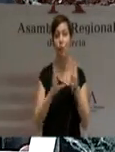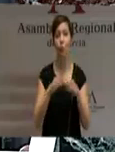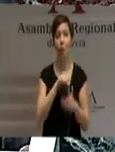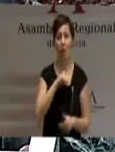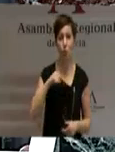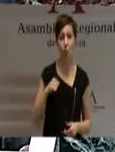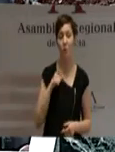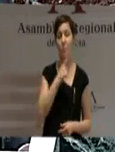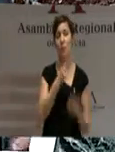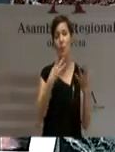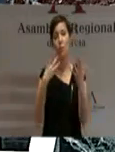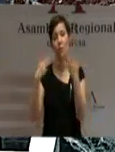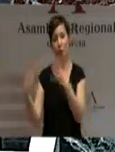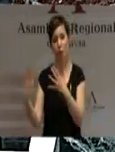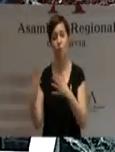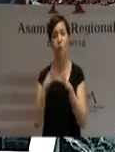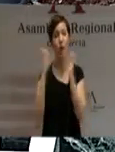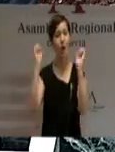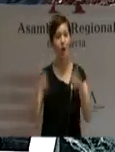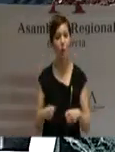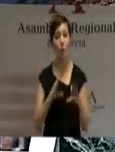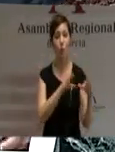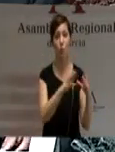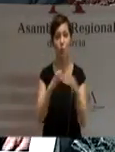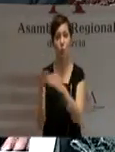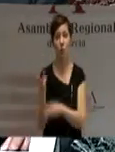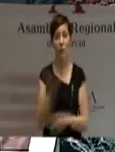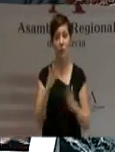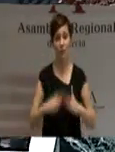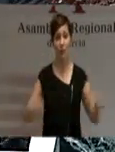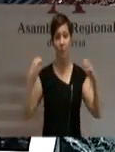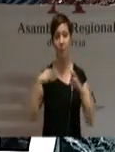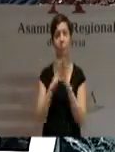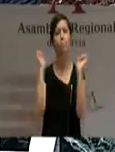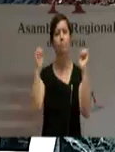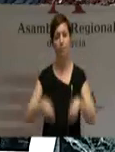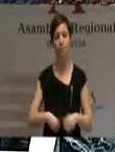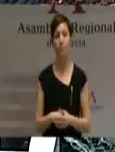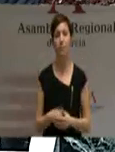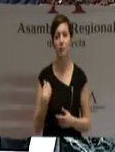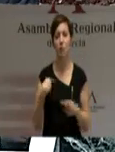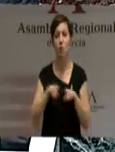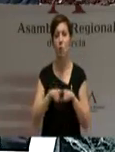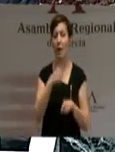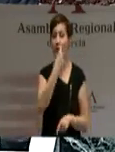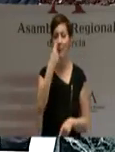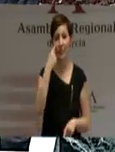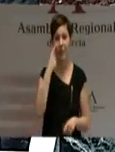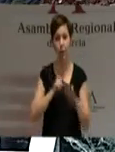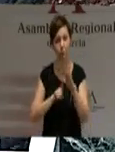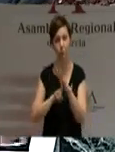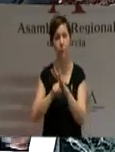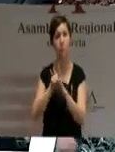1998, consensuado por los tres grupos de la Cámara. He sido testigo durante años del progreso de una región